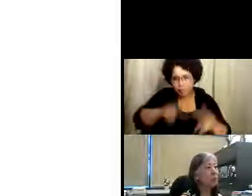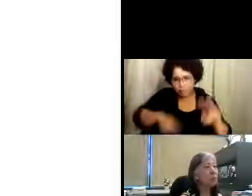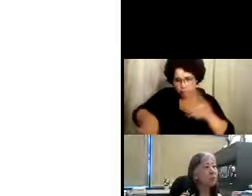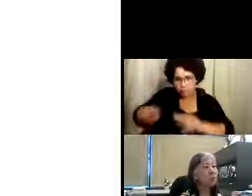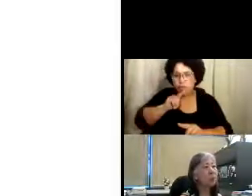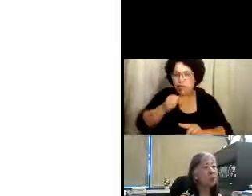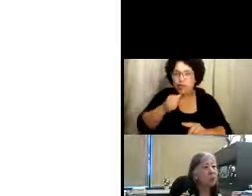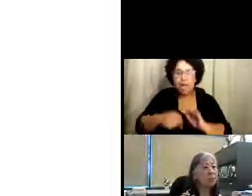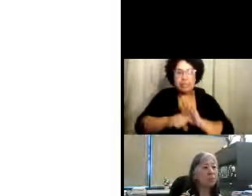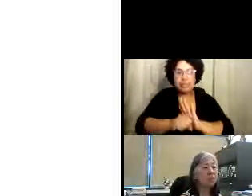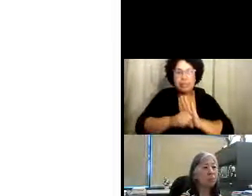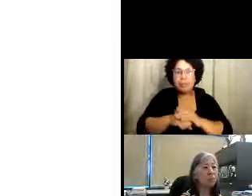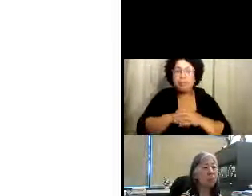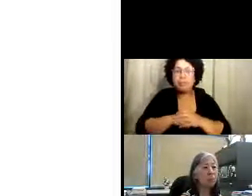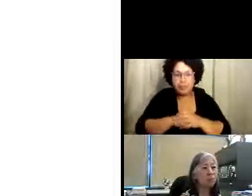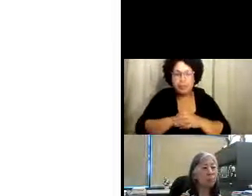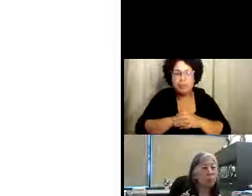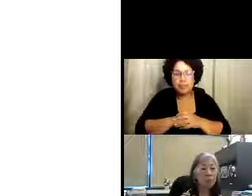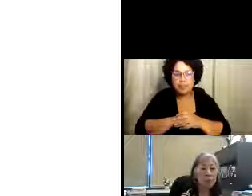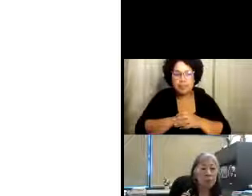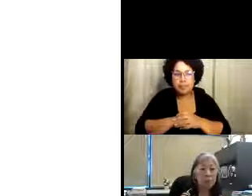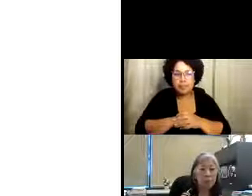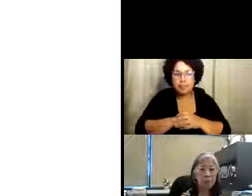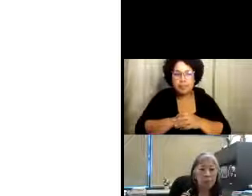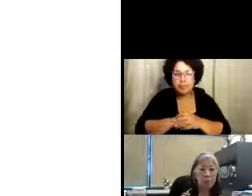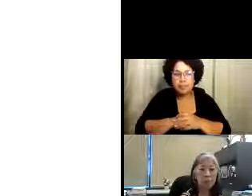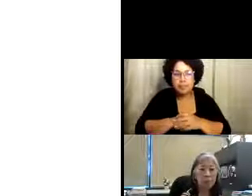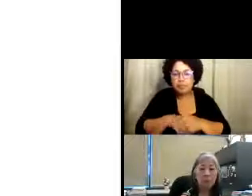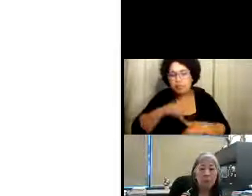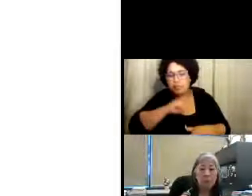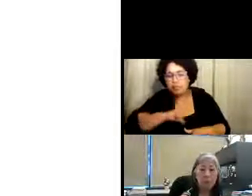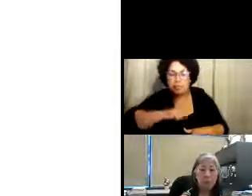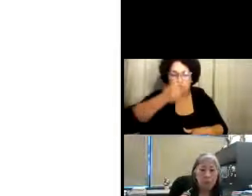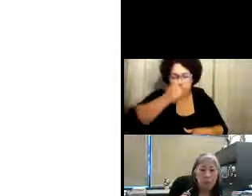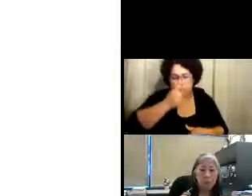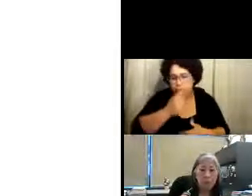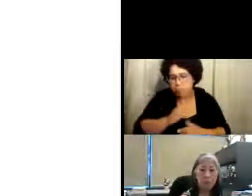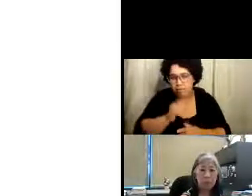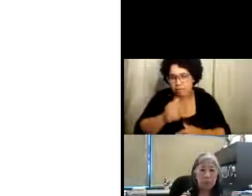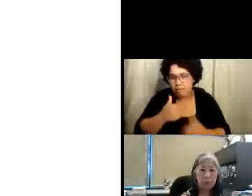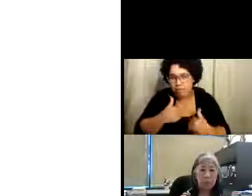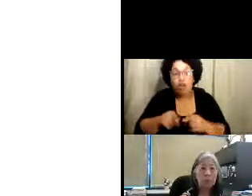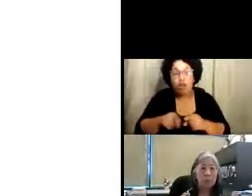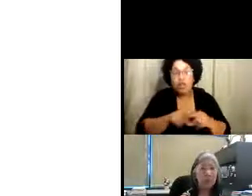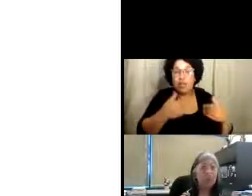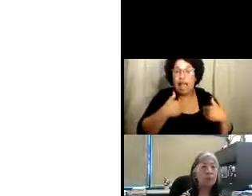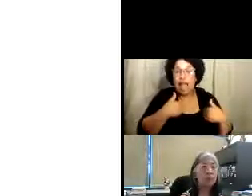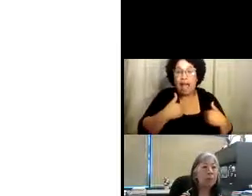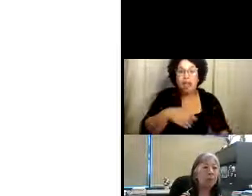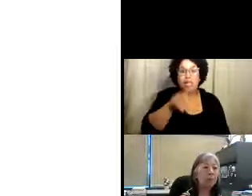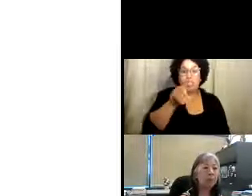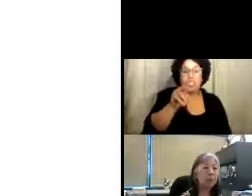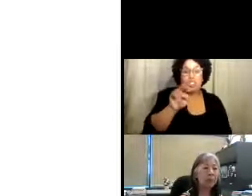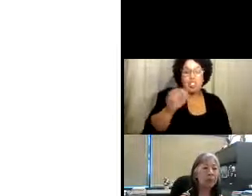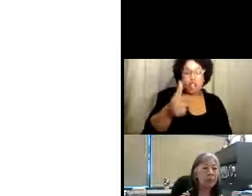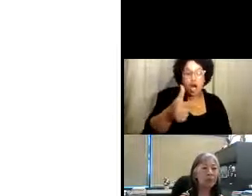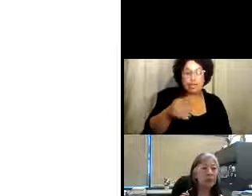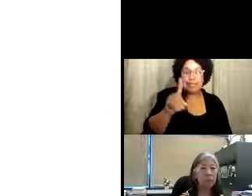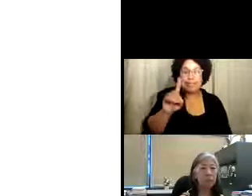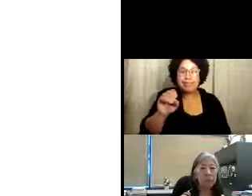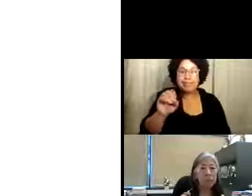también van a enviar un formulario de asesoramiento y afirmación de síntomas. También se hará